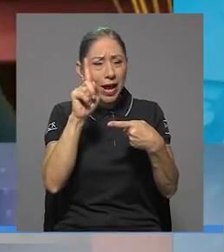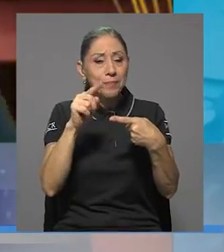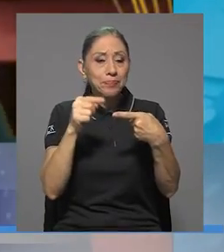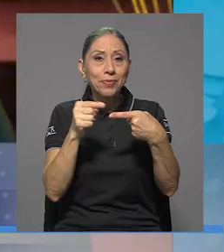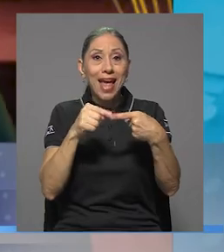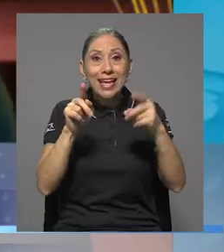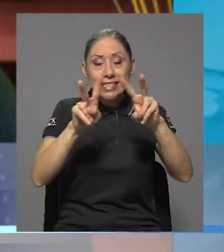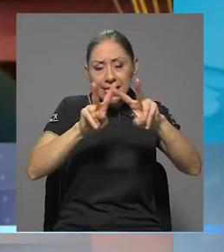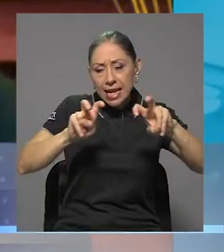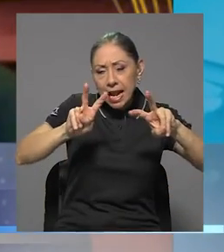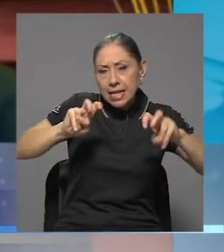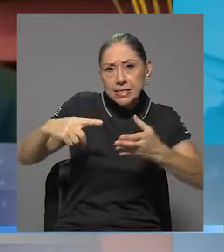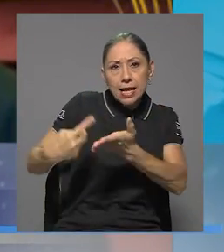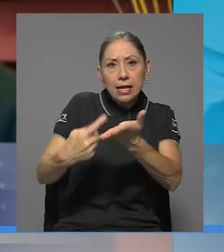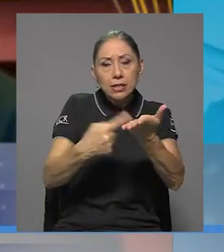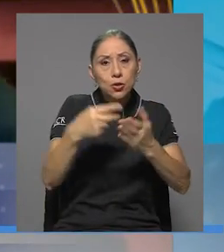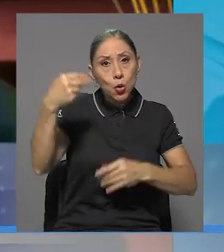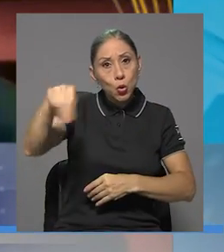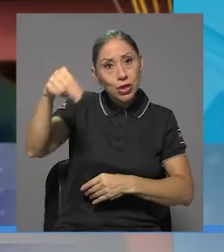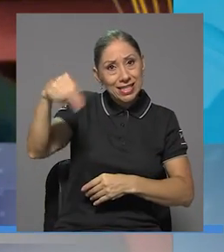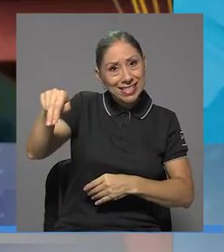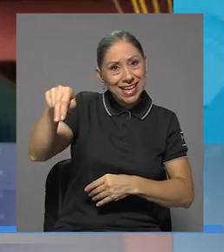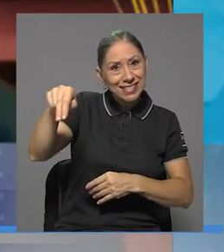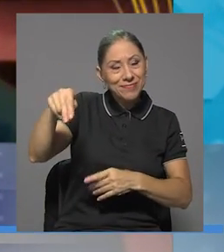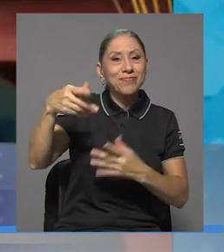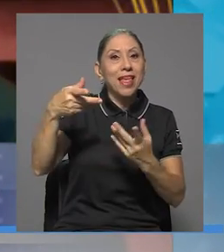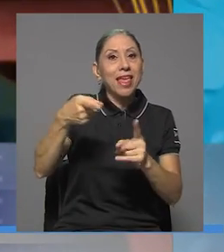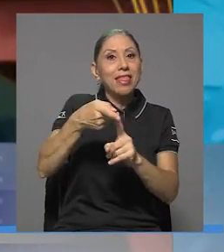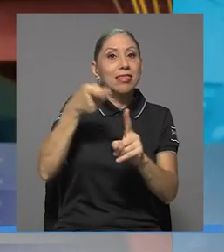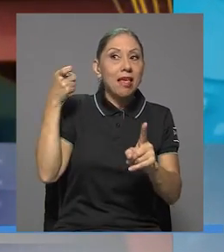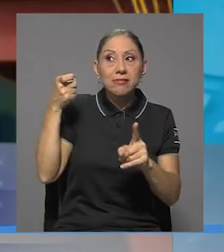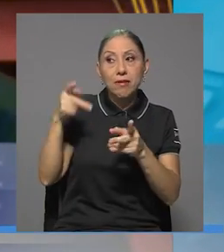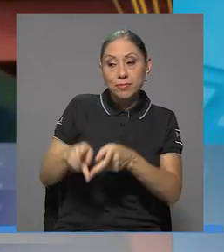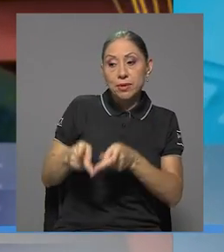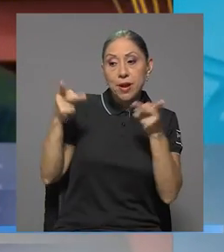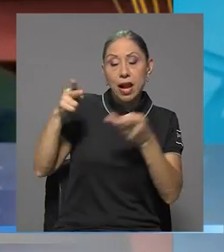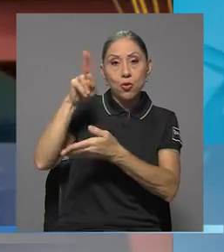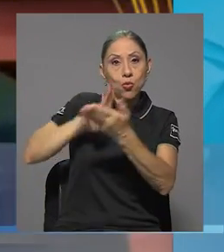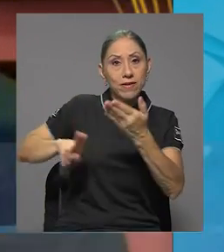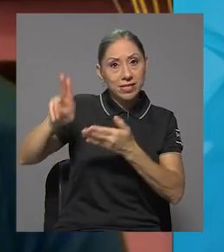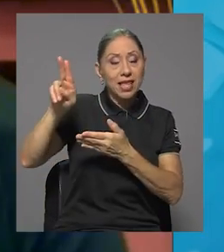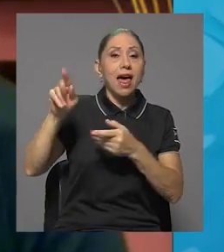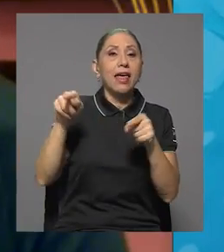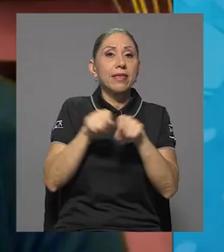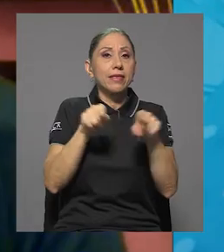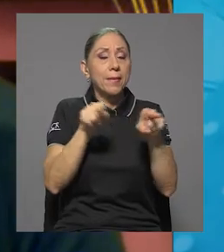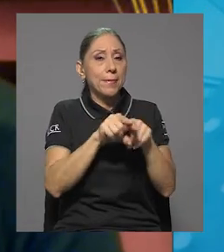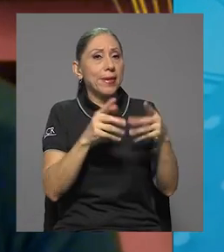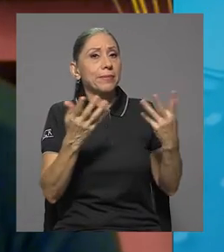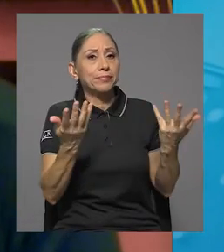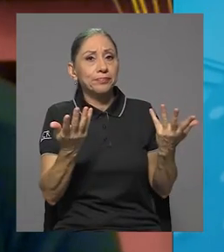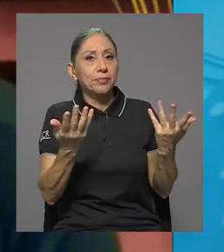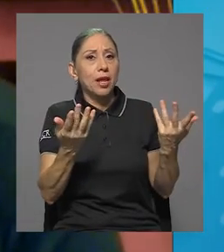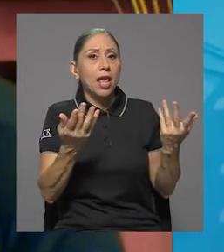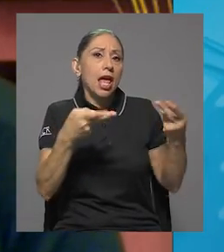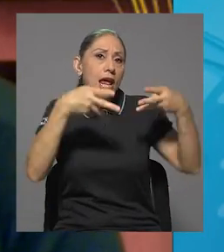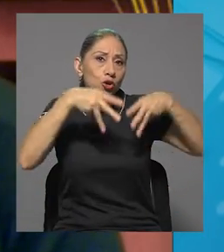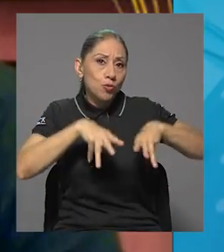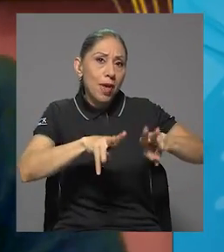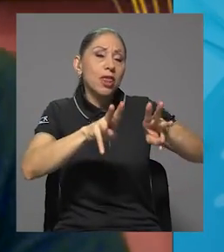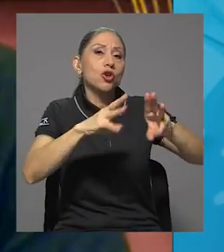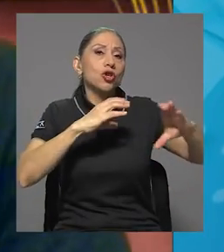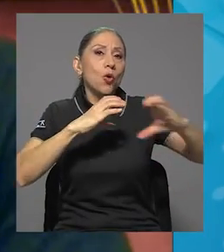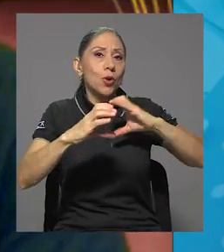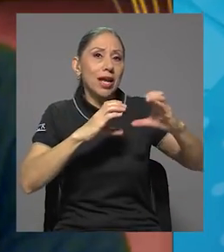una sección en que se analizan noticias, que vienen tanto de lo que se produce en el Semanario Universidad como en los